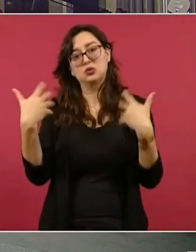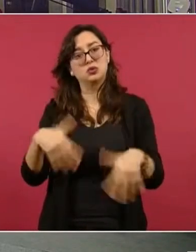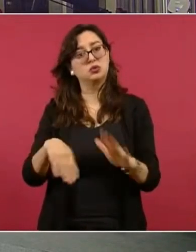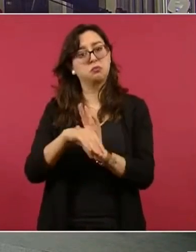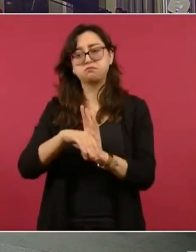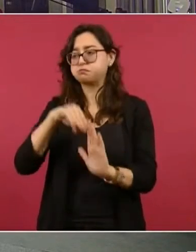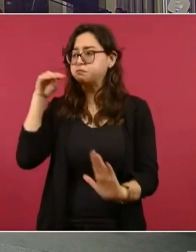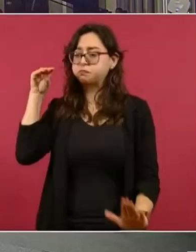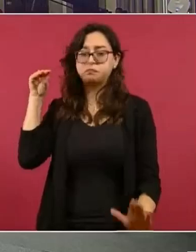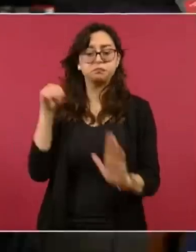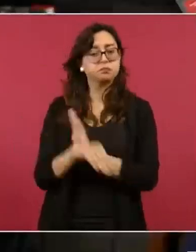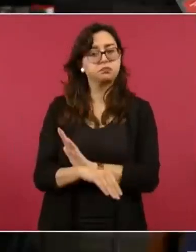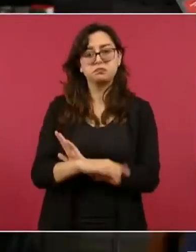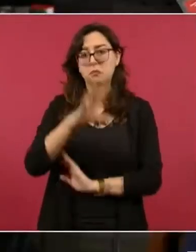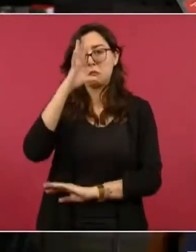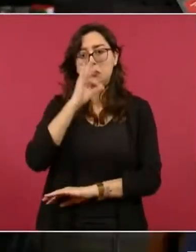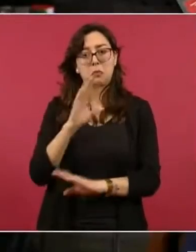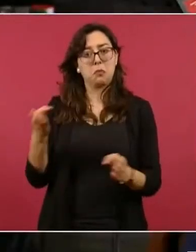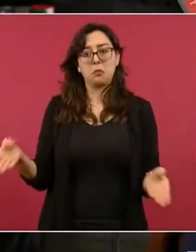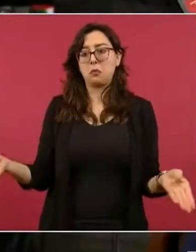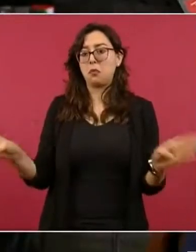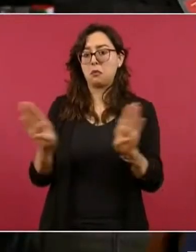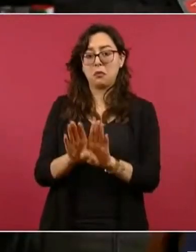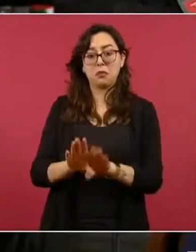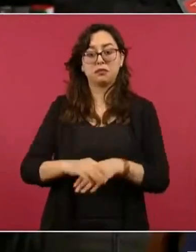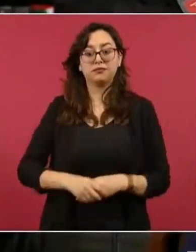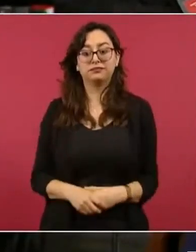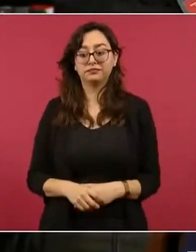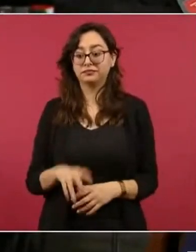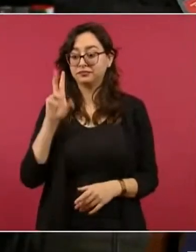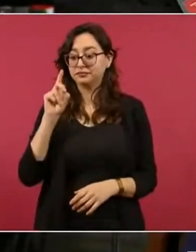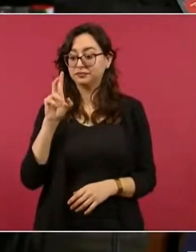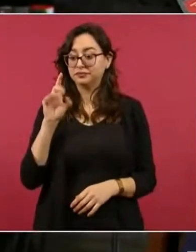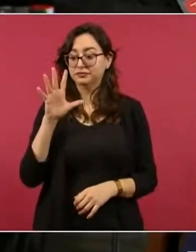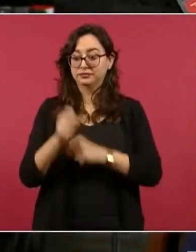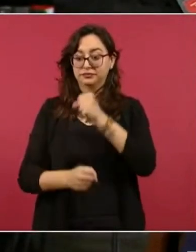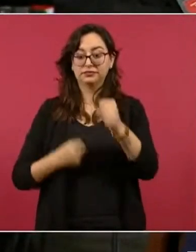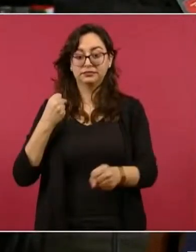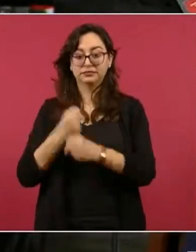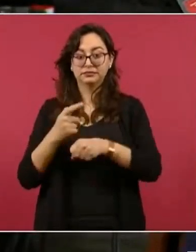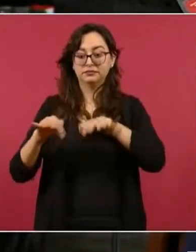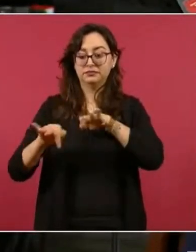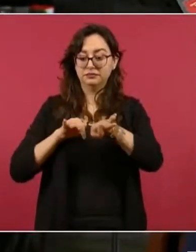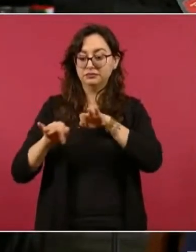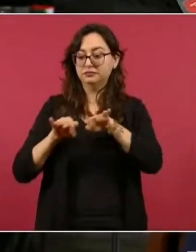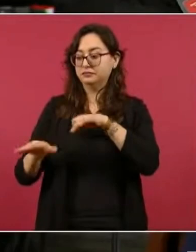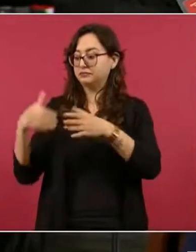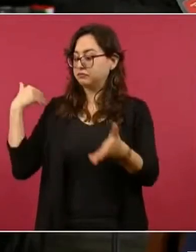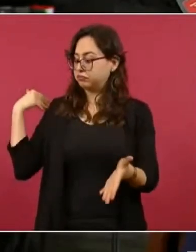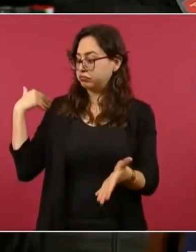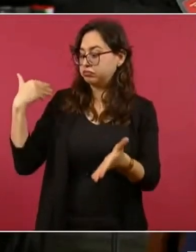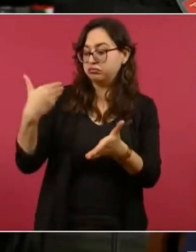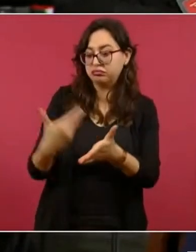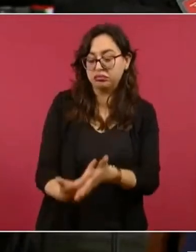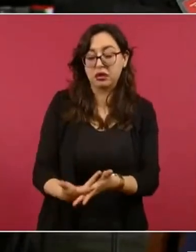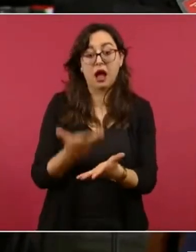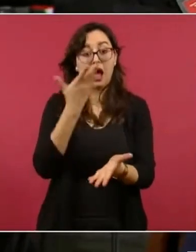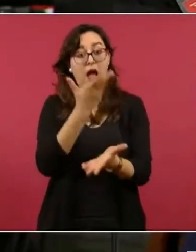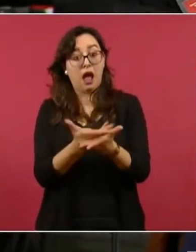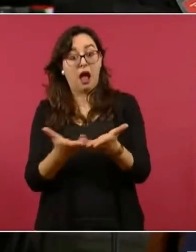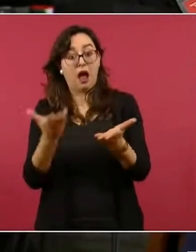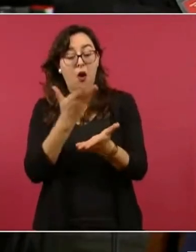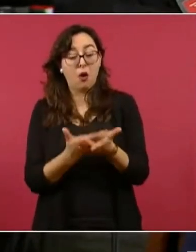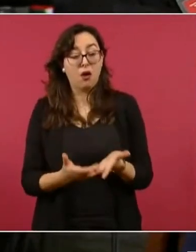de operaciones, sus adversarios se lo achacan a usted, de que usted por la cuestión de no apoyar en la pandemia finalmente fue